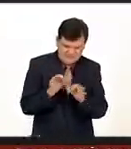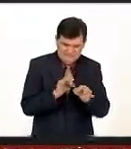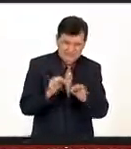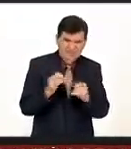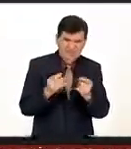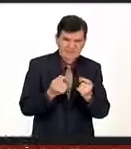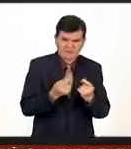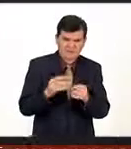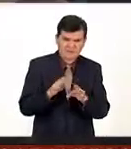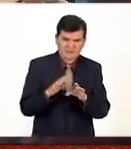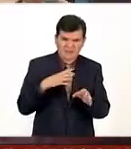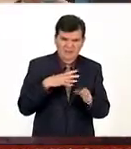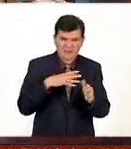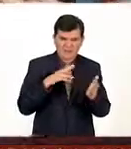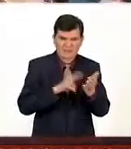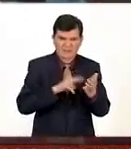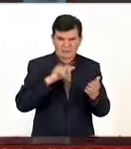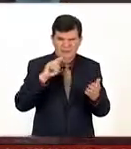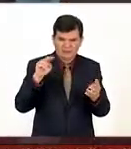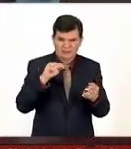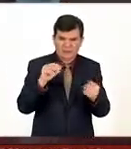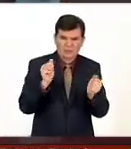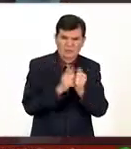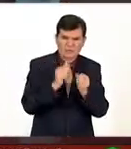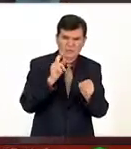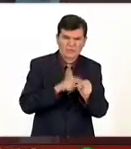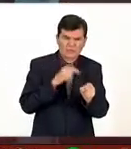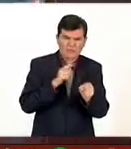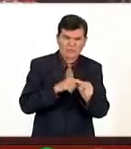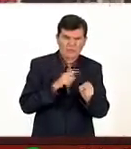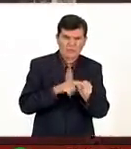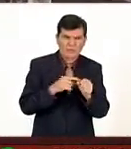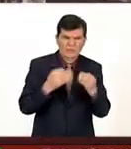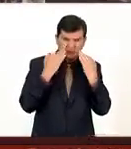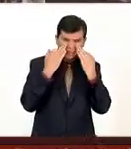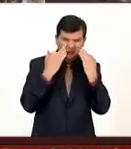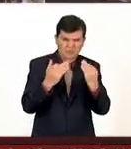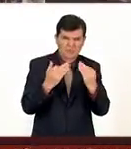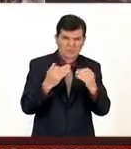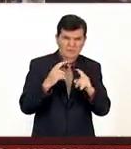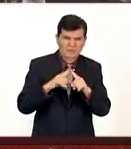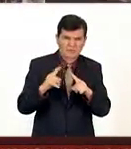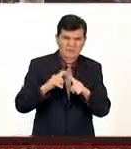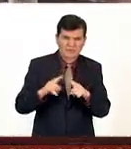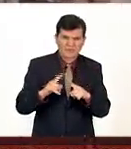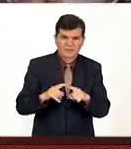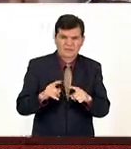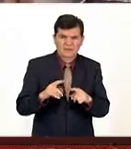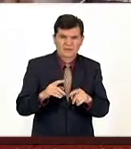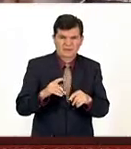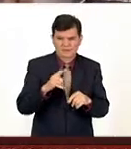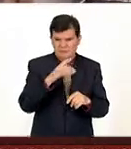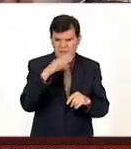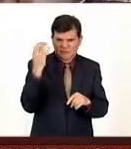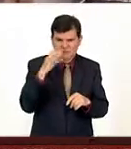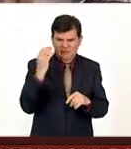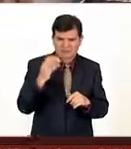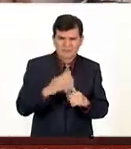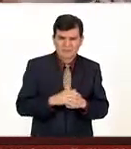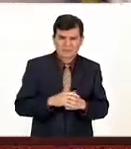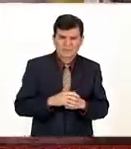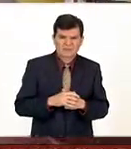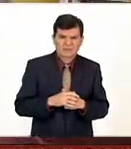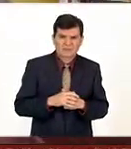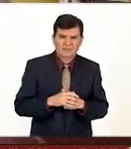eso sino están pintadas de unos colores o sea la presencia cromática fue las fotografías pablo